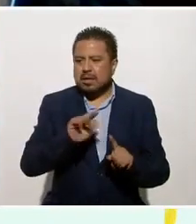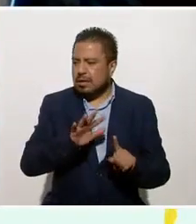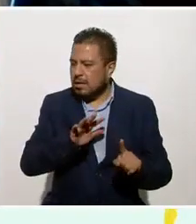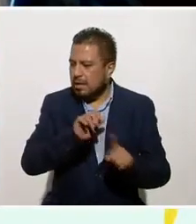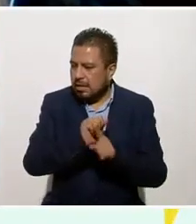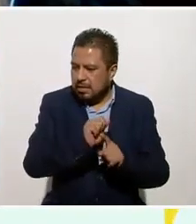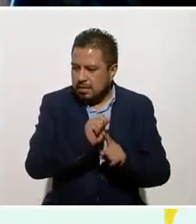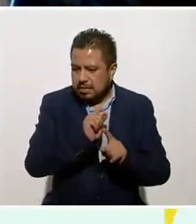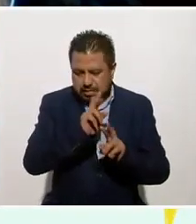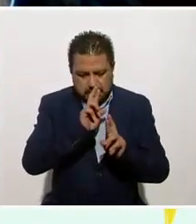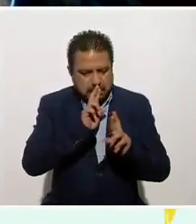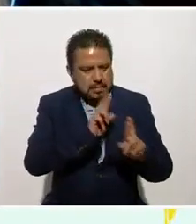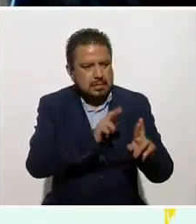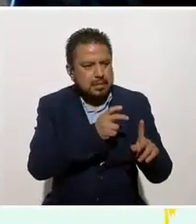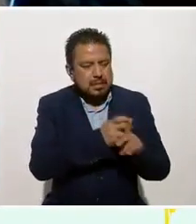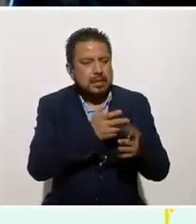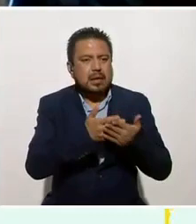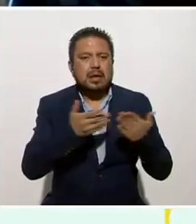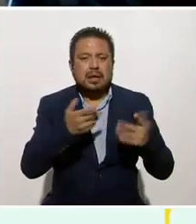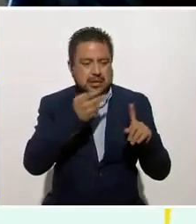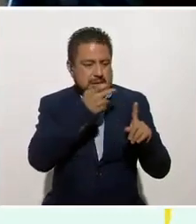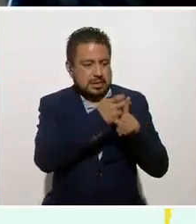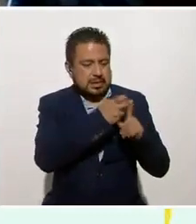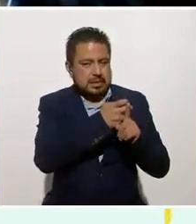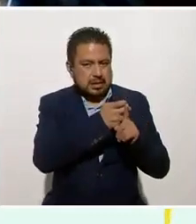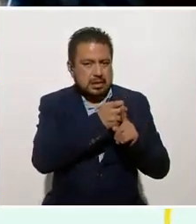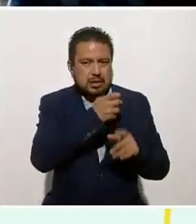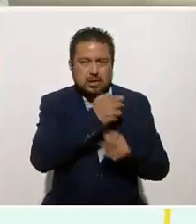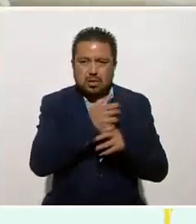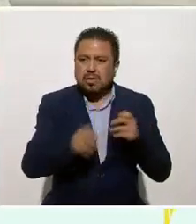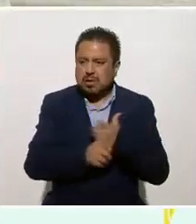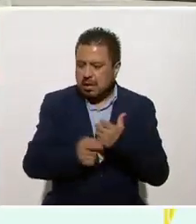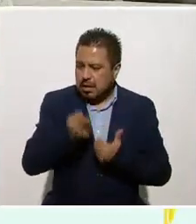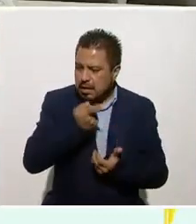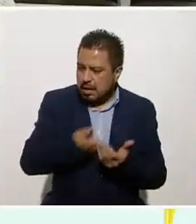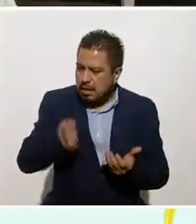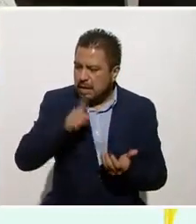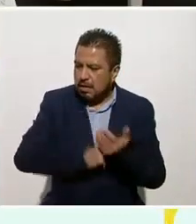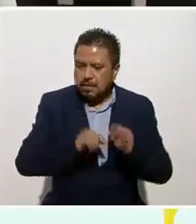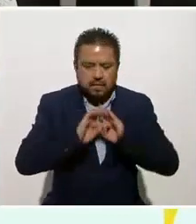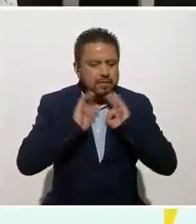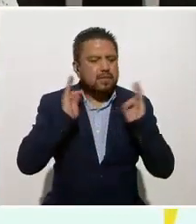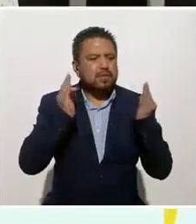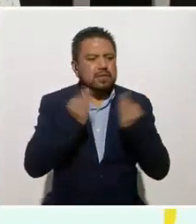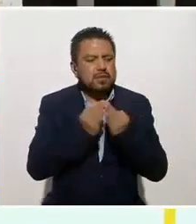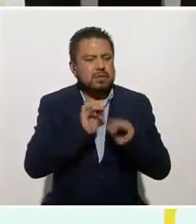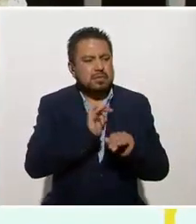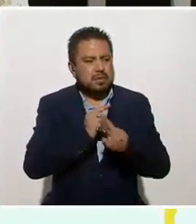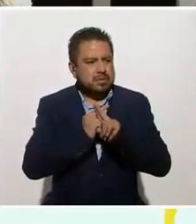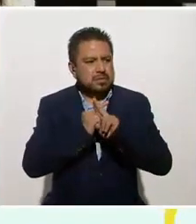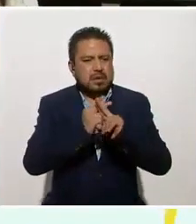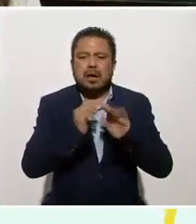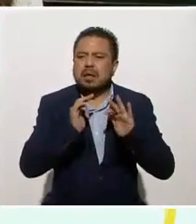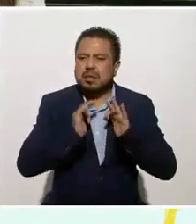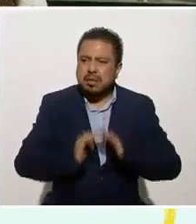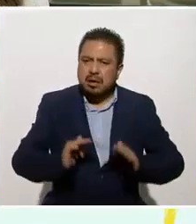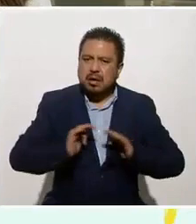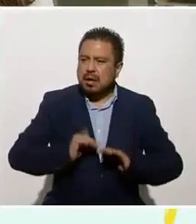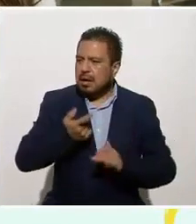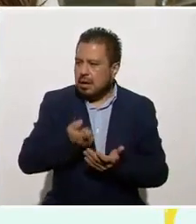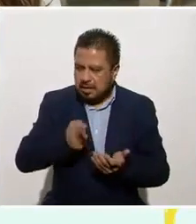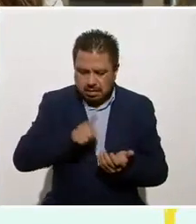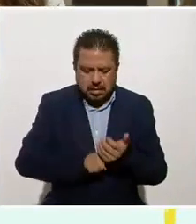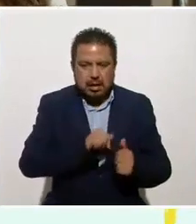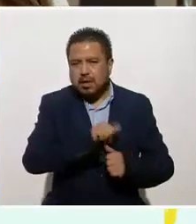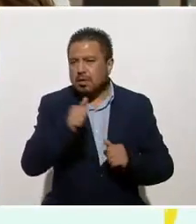punto de la reacción. Entonces, ese es un recurso interno, es una forma de mantenerte, de tranquilizarte interna.